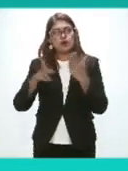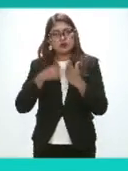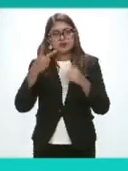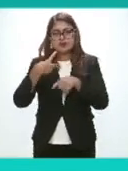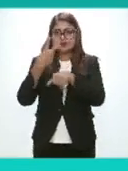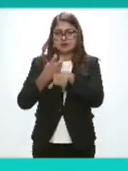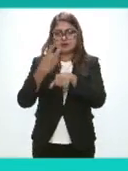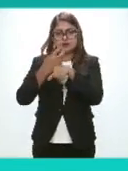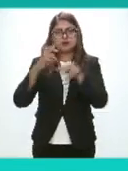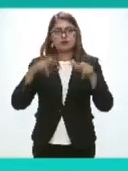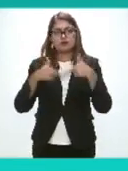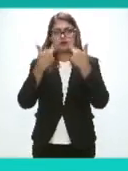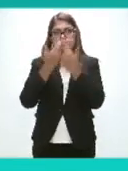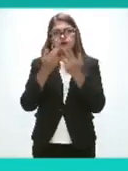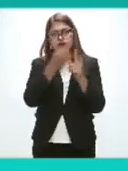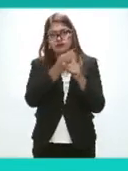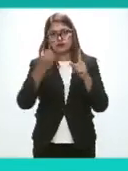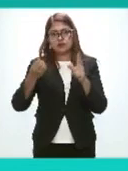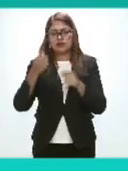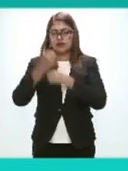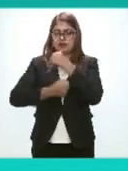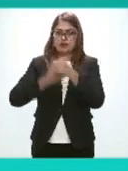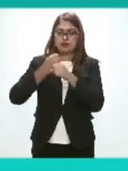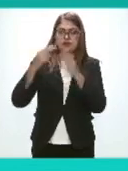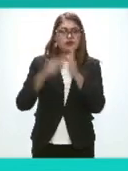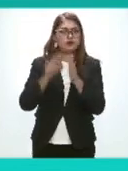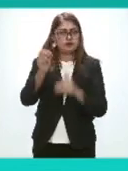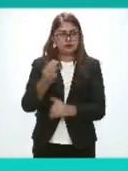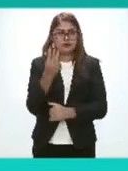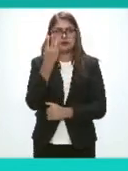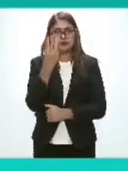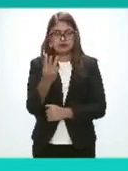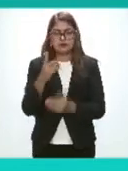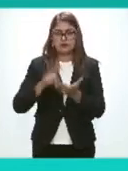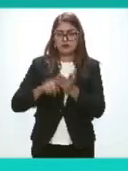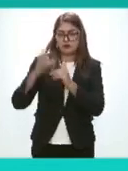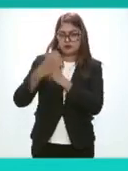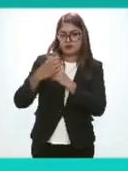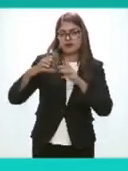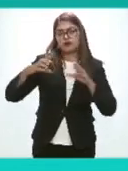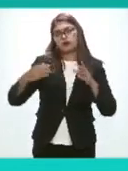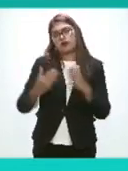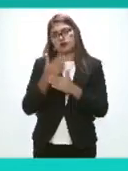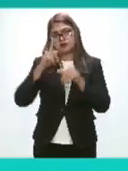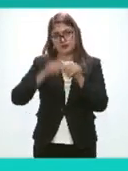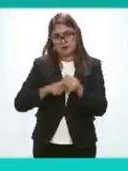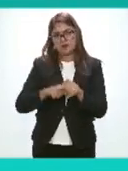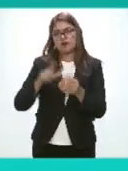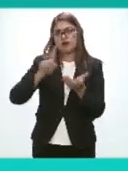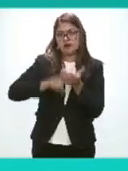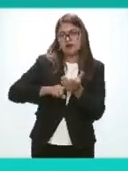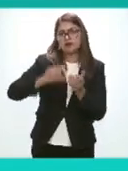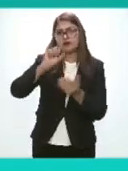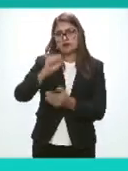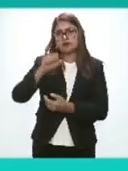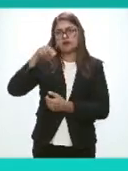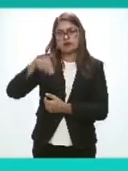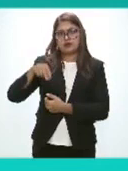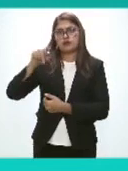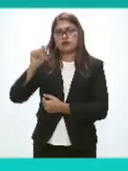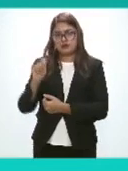esta segunda sesión ordinaria Del 2023 Del Consejo Nacional Del Sistema Nacional de